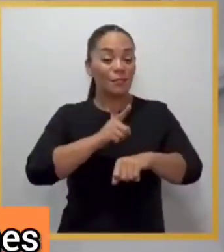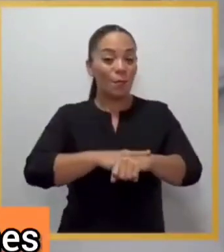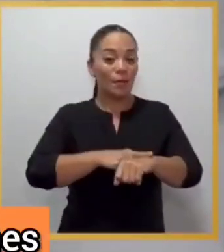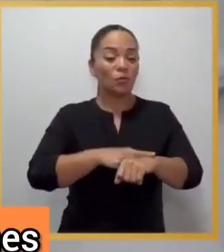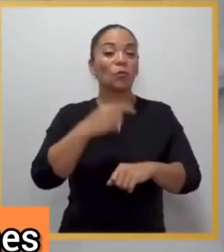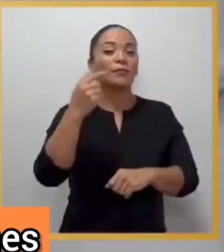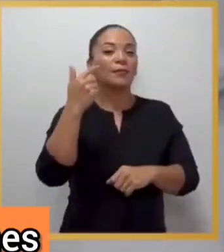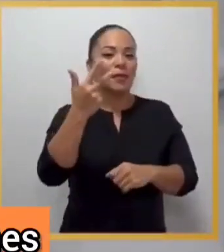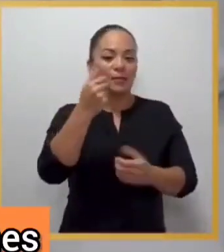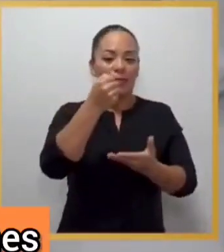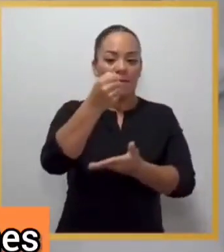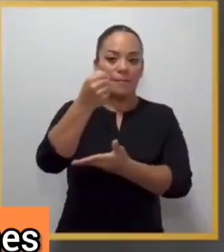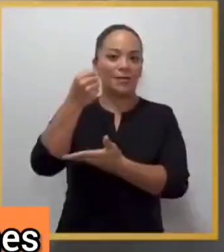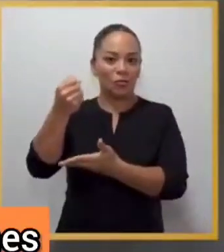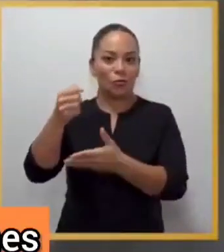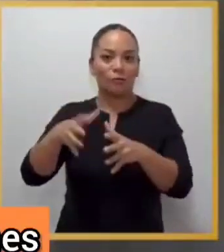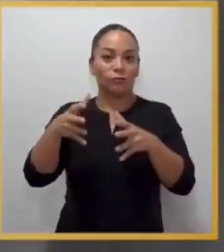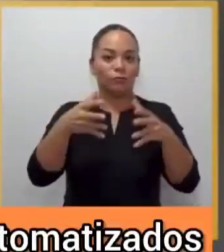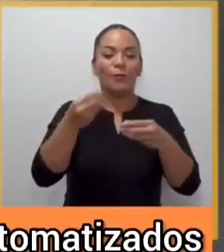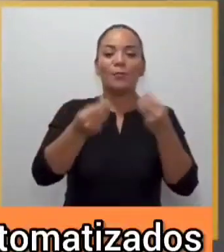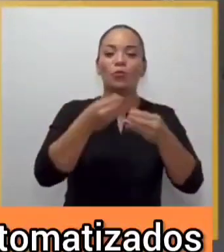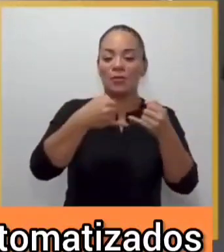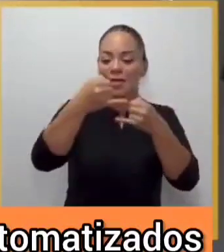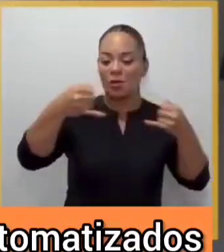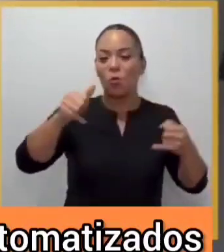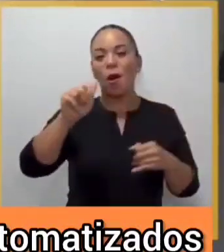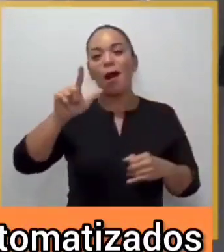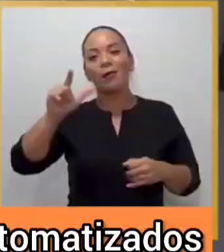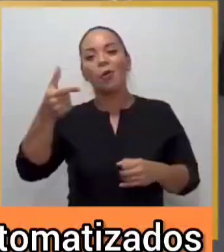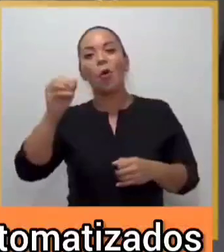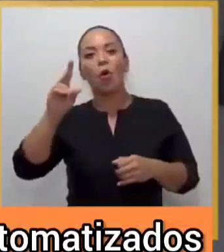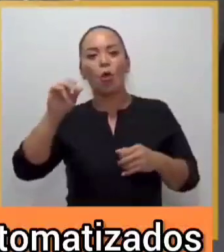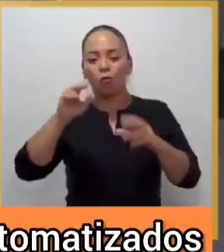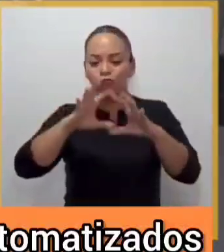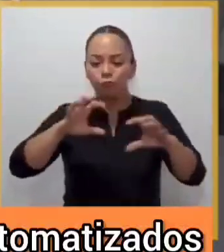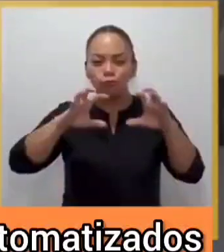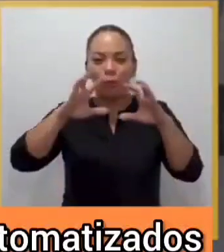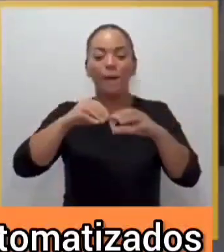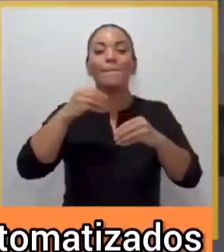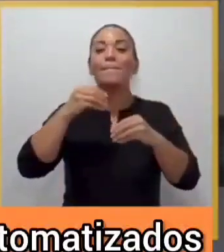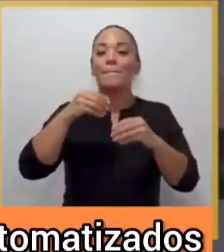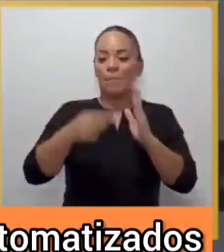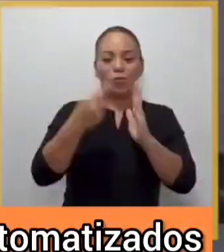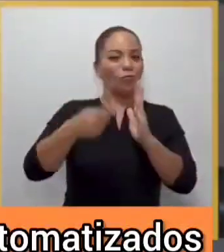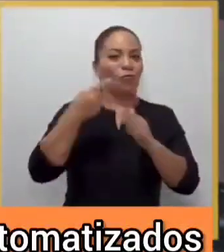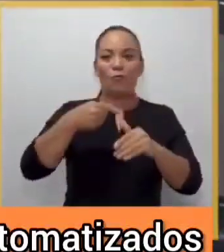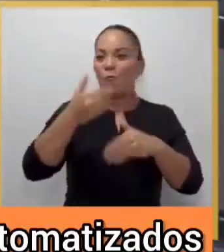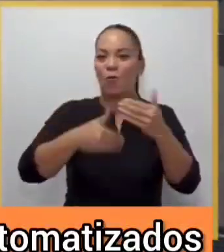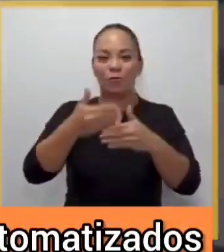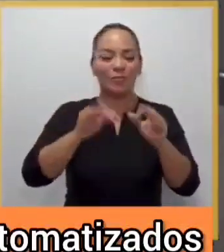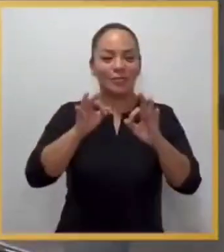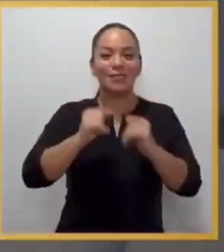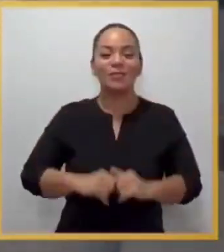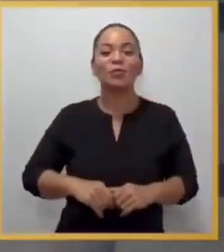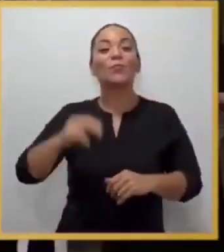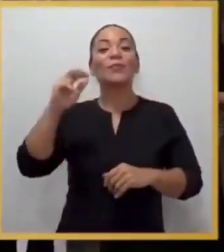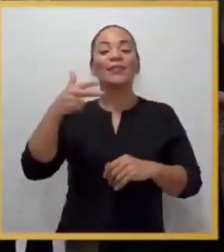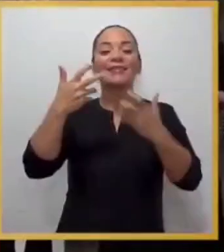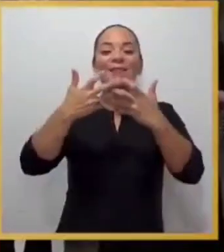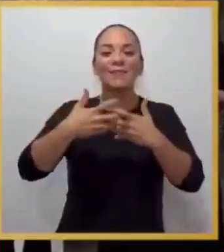ese momento ha realizado tres inversiones para producir hilo de algodón con procesos altamente automatizados.